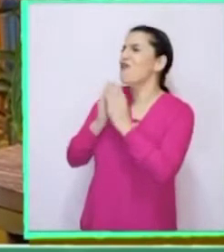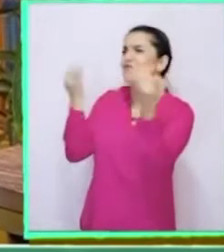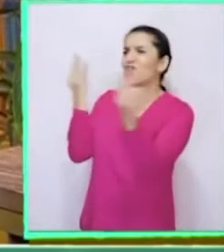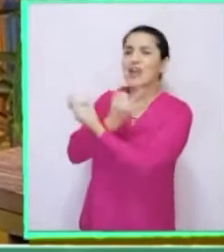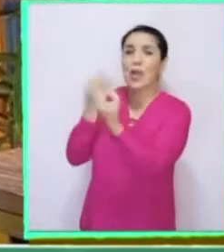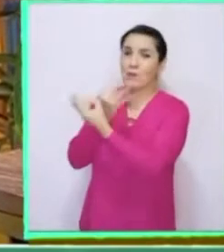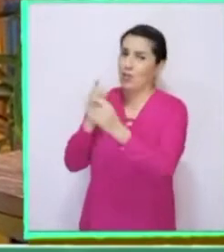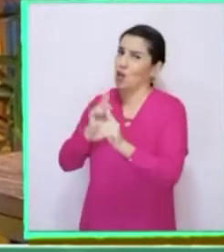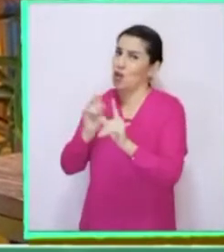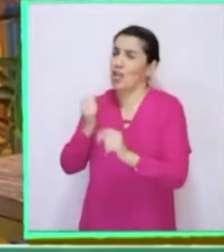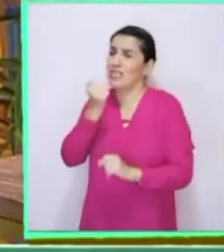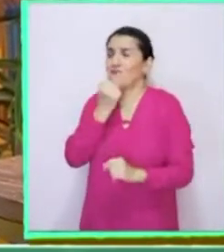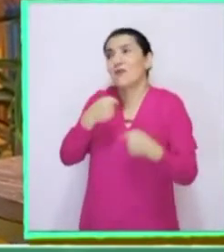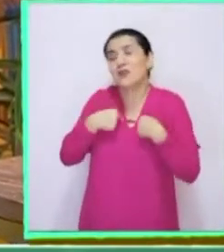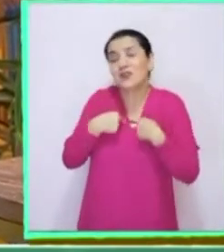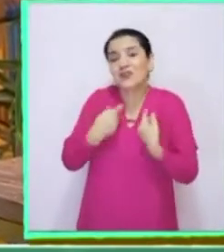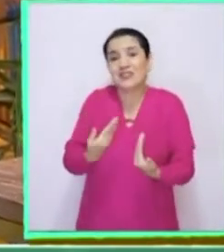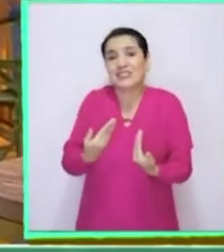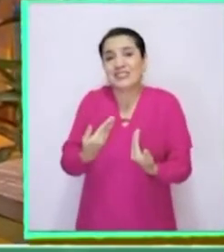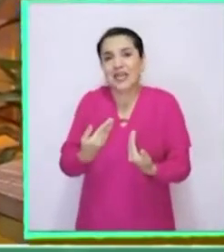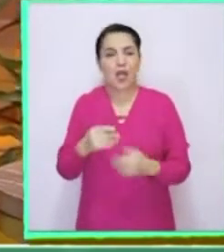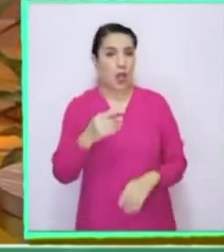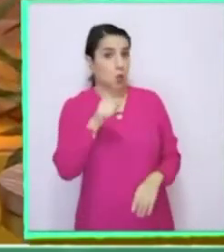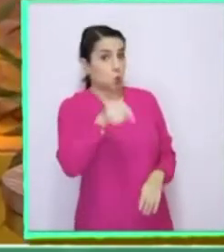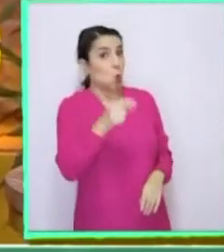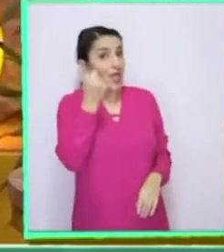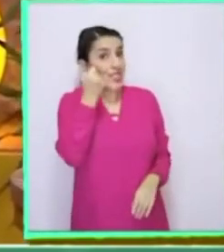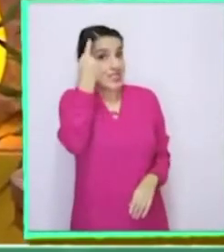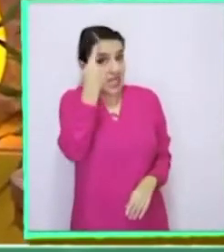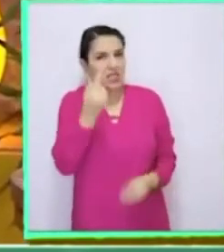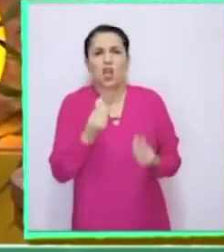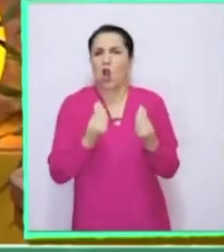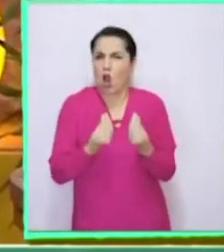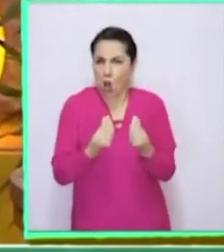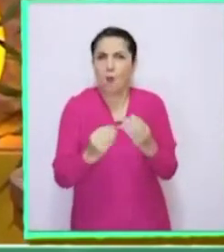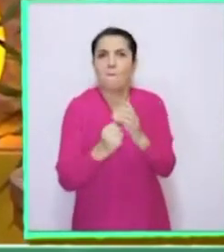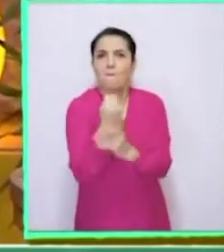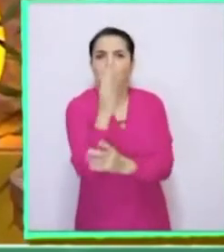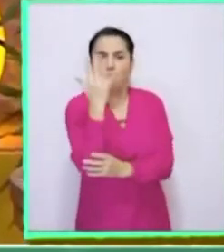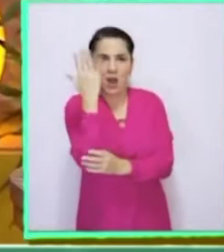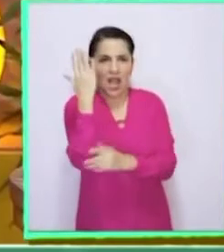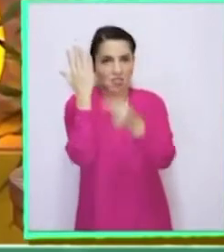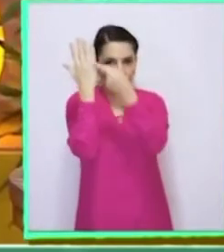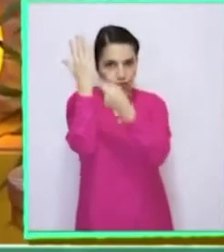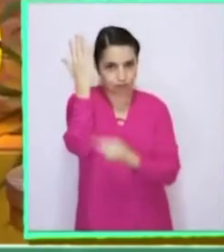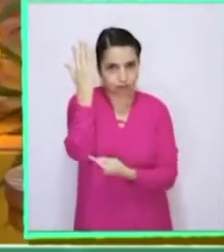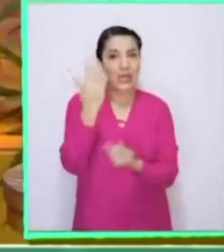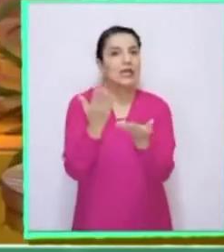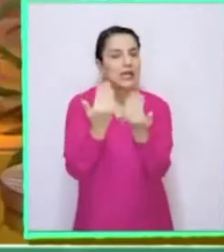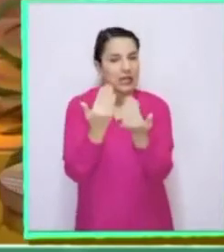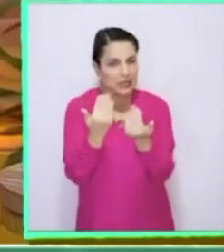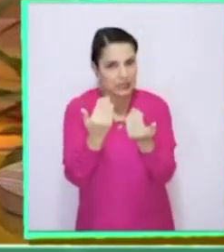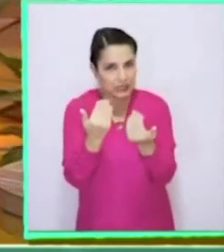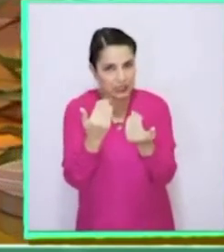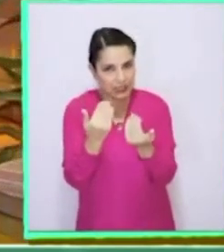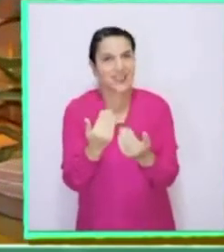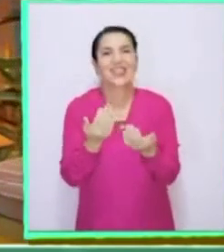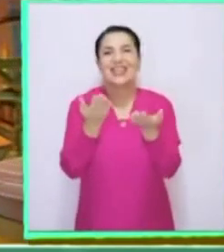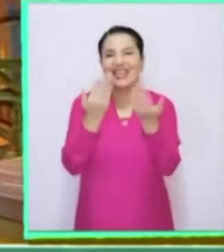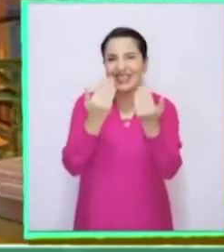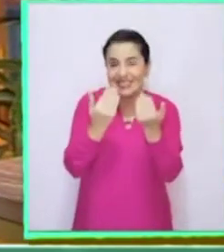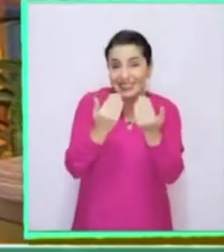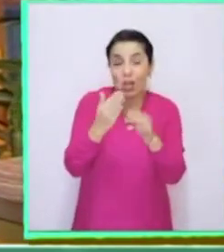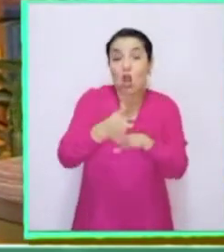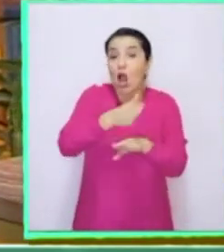planta, para no cometer ningún error. Para entender cómo funcionan las plantas y cuáles son sus necesidades, hay que